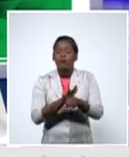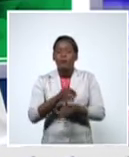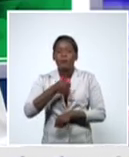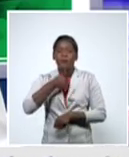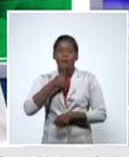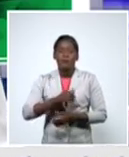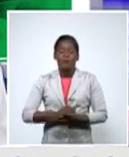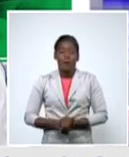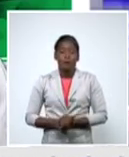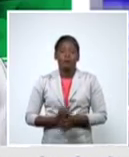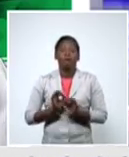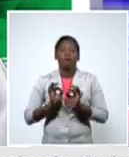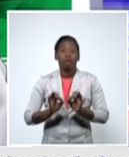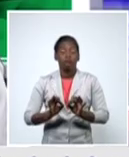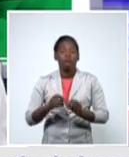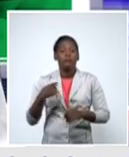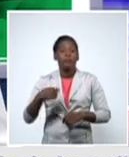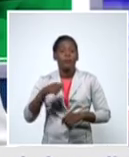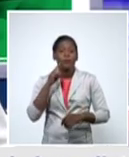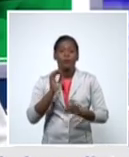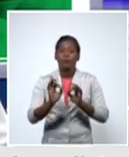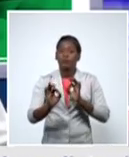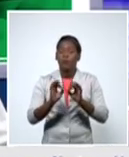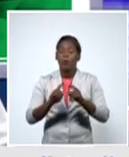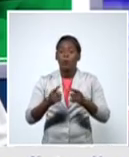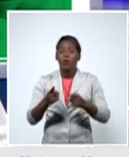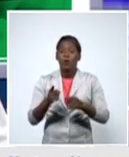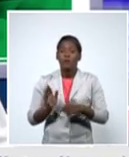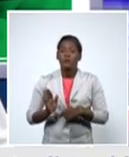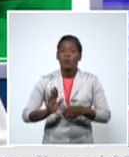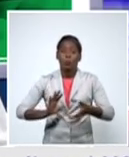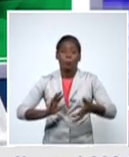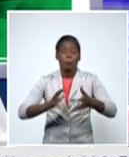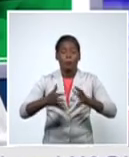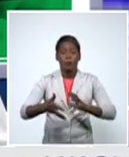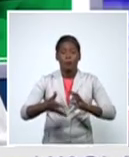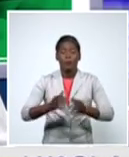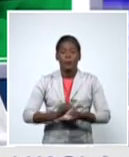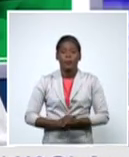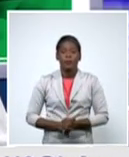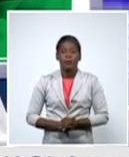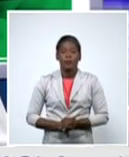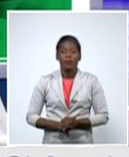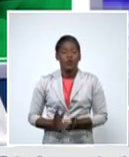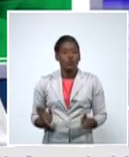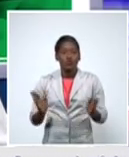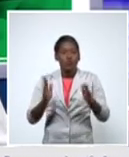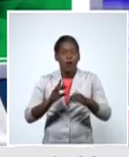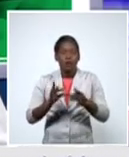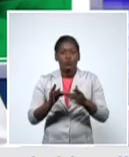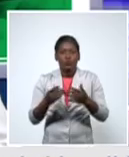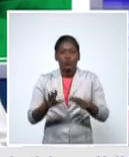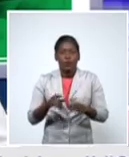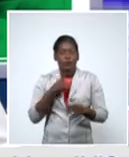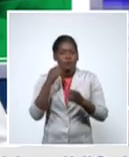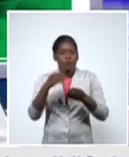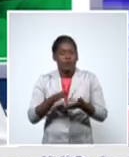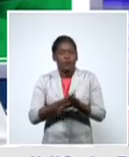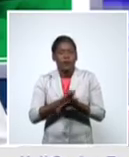de vista de que pueda ser una complicación que hasta ahora no ha sido fatal pero que indiscutiblemente